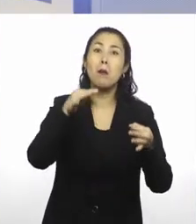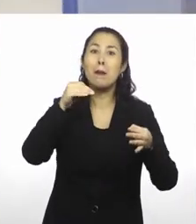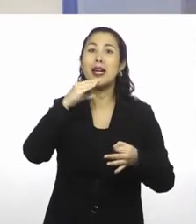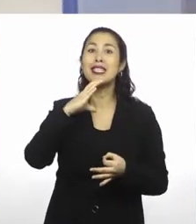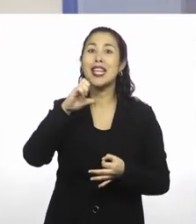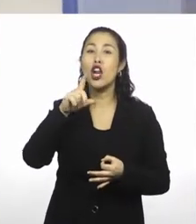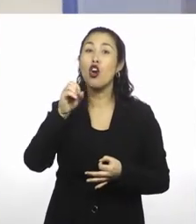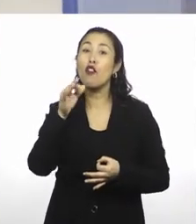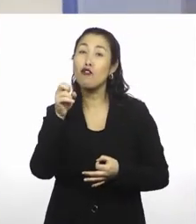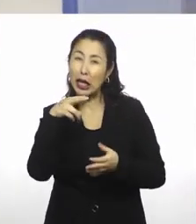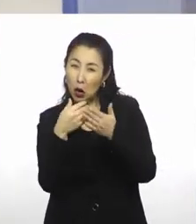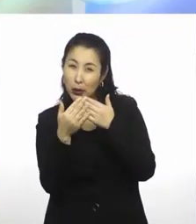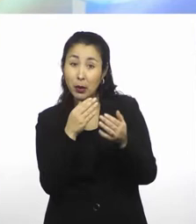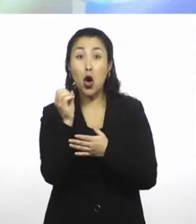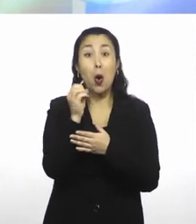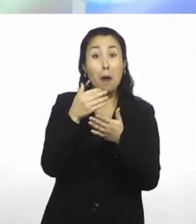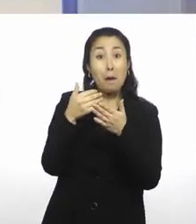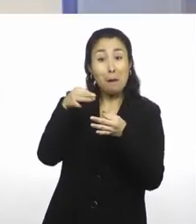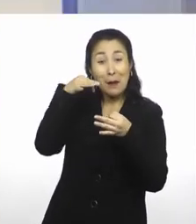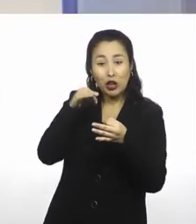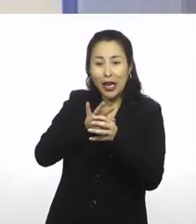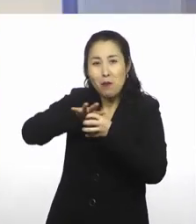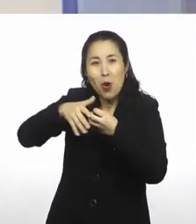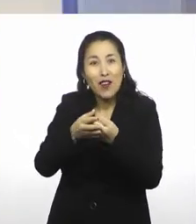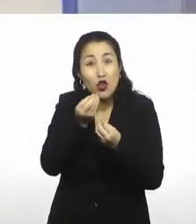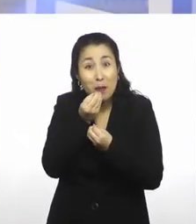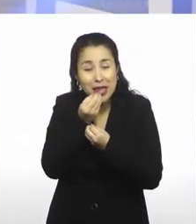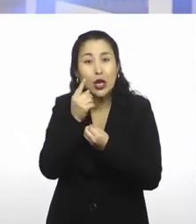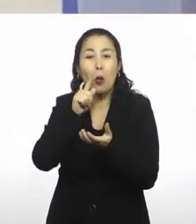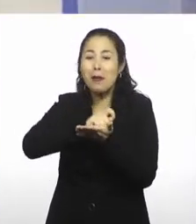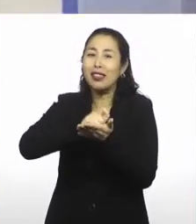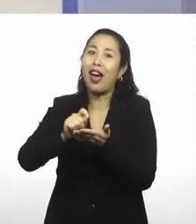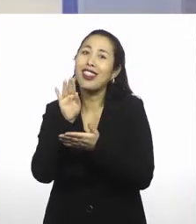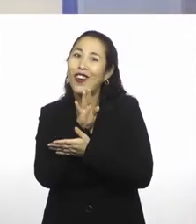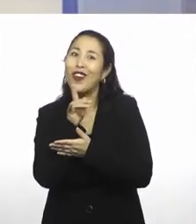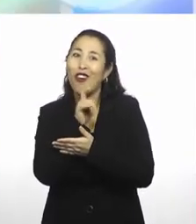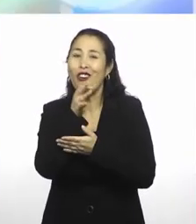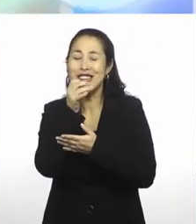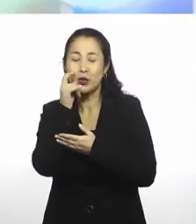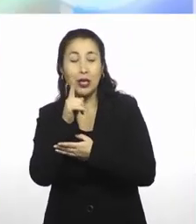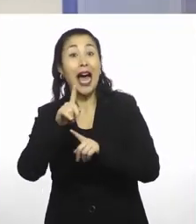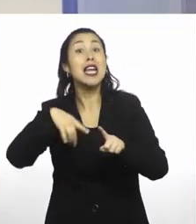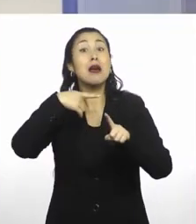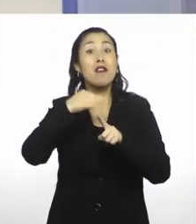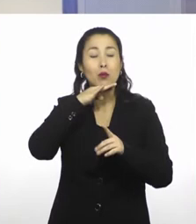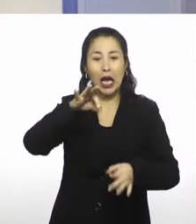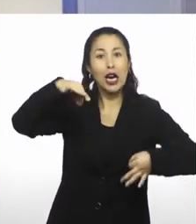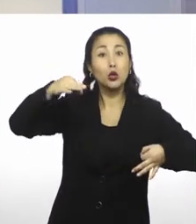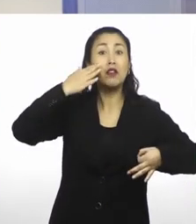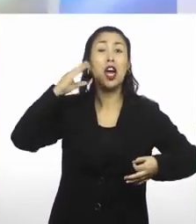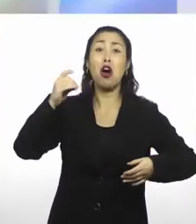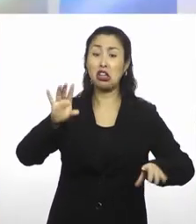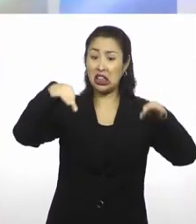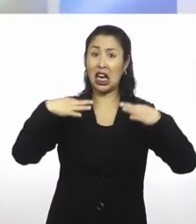colores o papel a luz apintado. Hay varias opciones. Además, vamos a utilizar una cartulina blanca o en realidad puede ser una tela blanca.